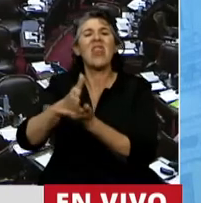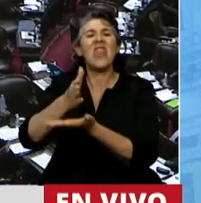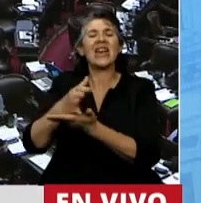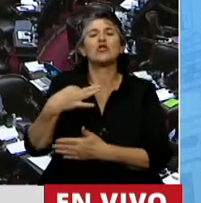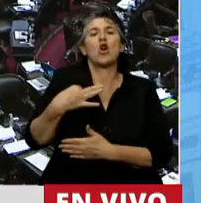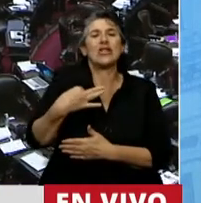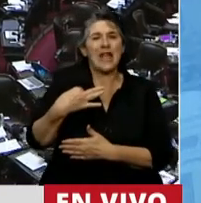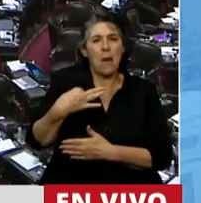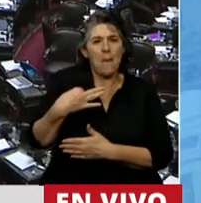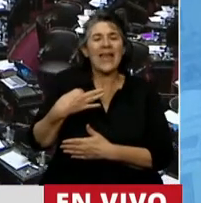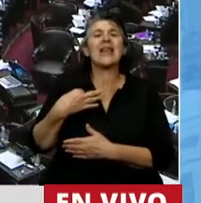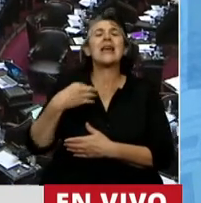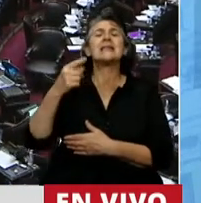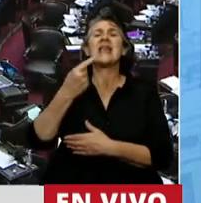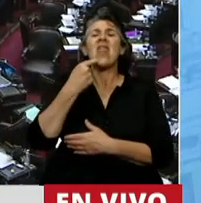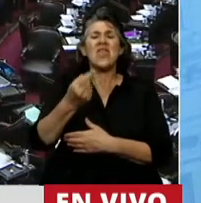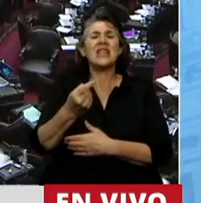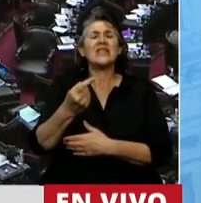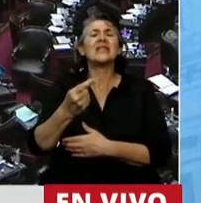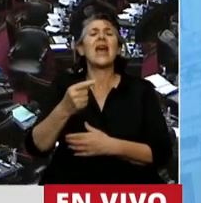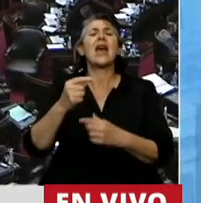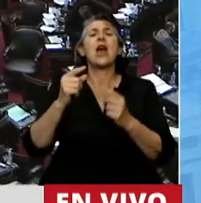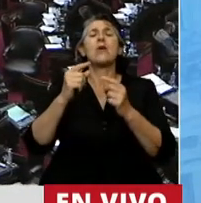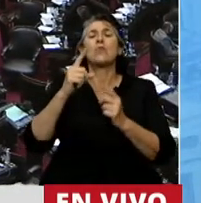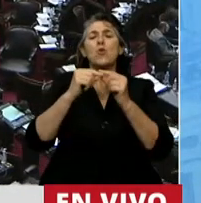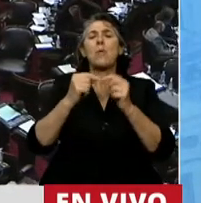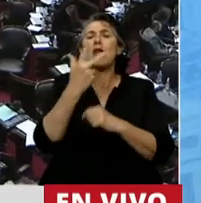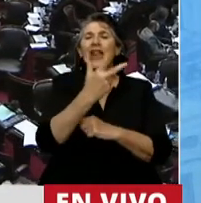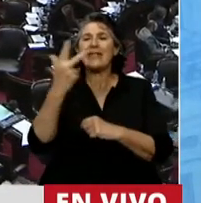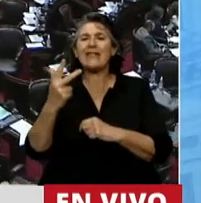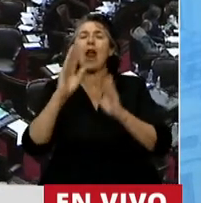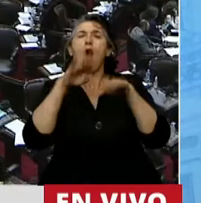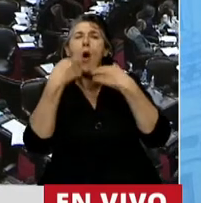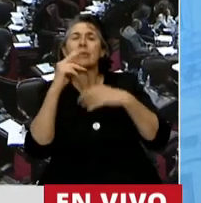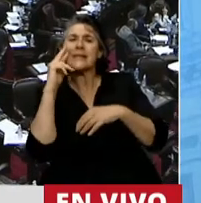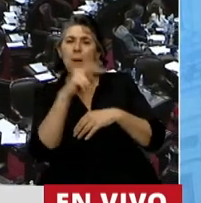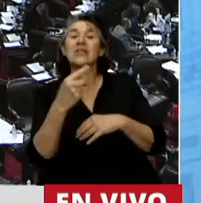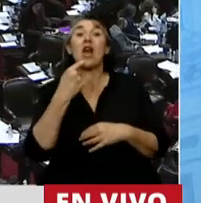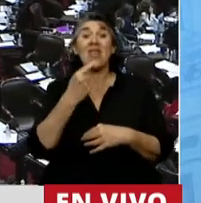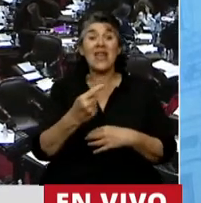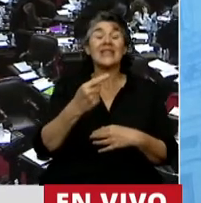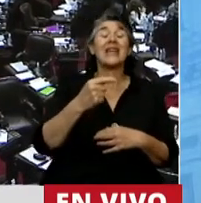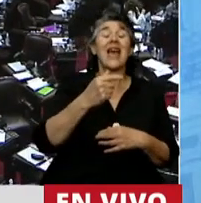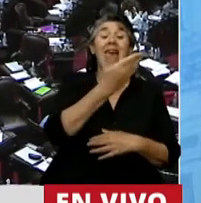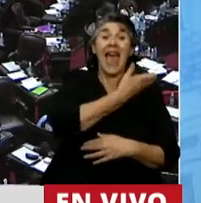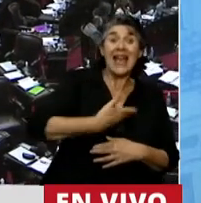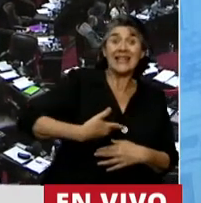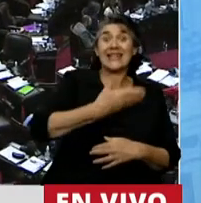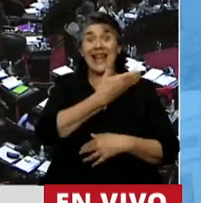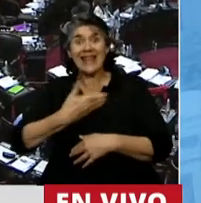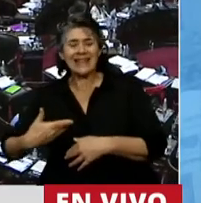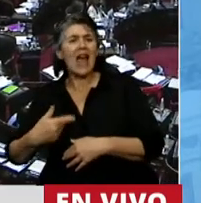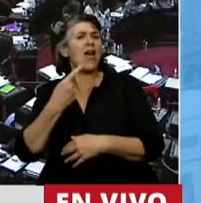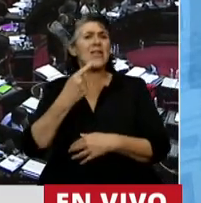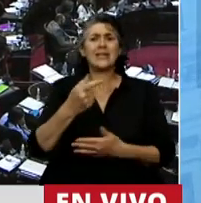general número 36, dice explícitamente que los Estados partes debieran eliminar los obstáculos